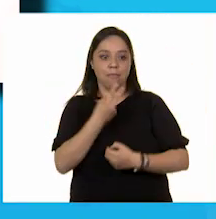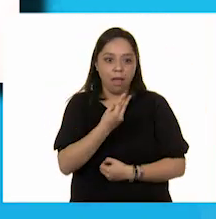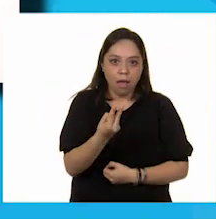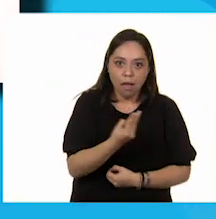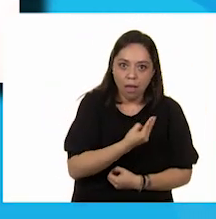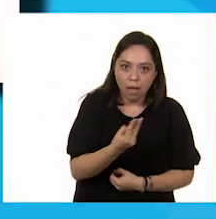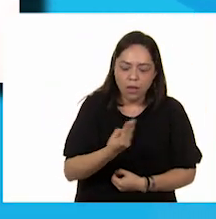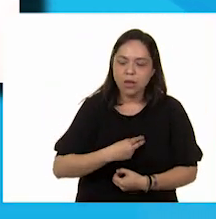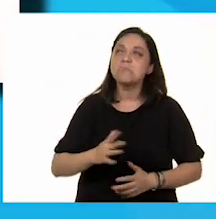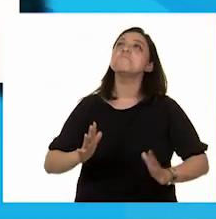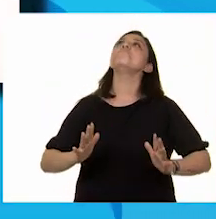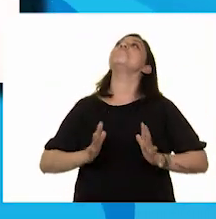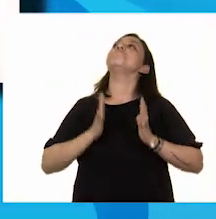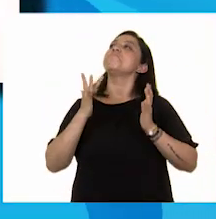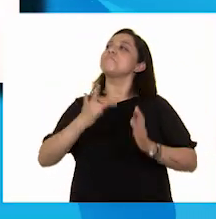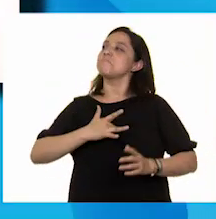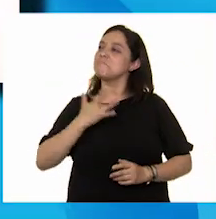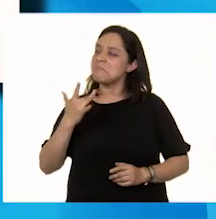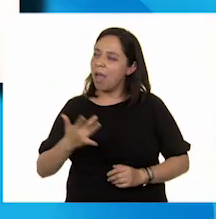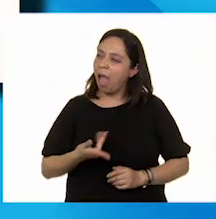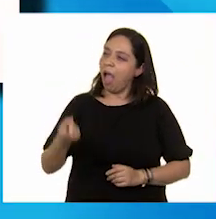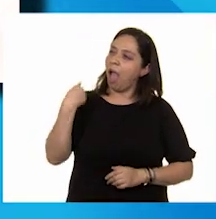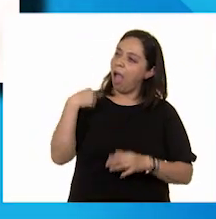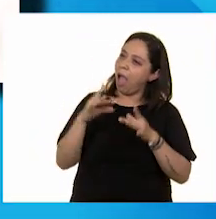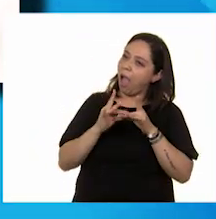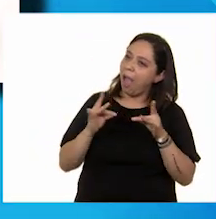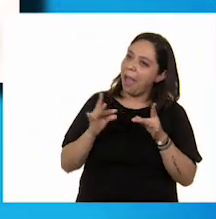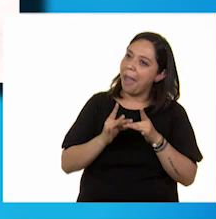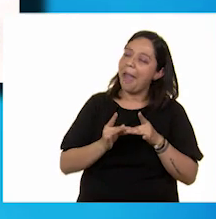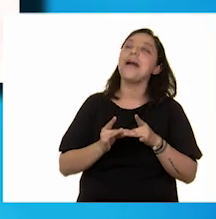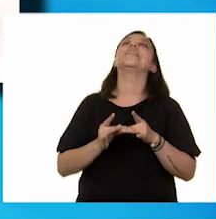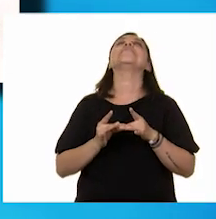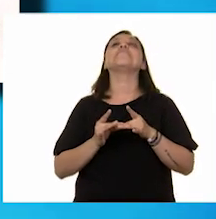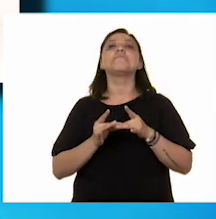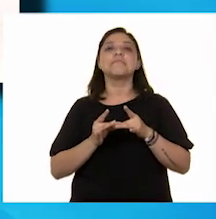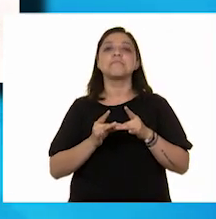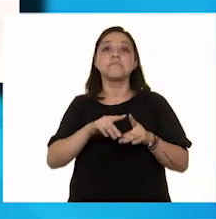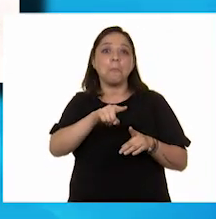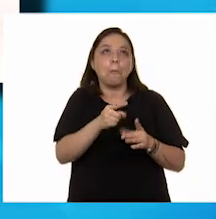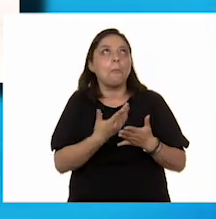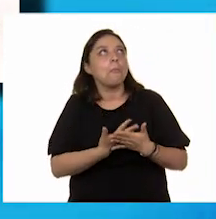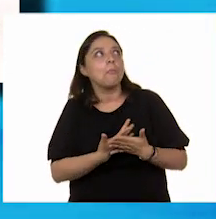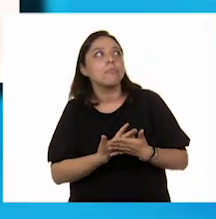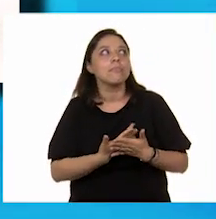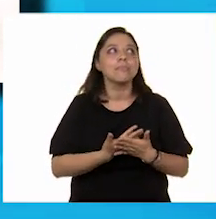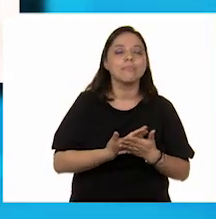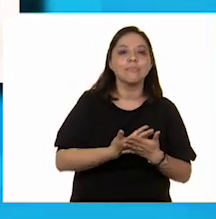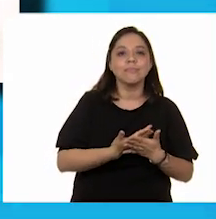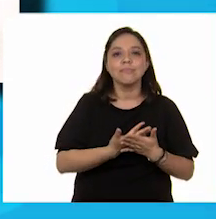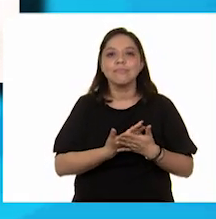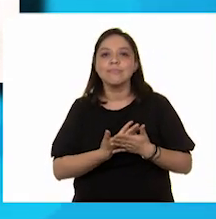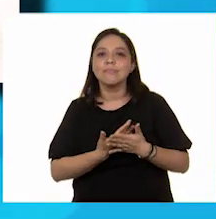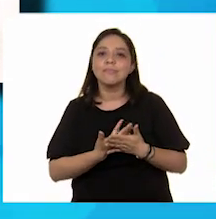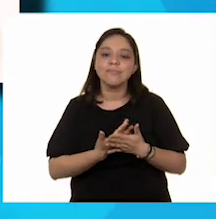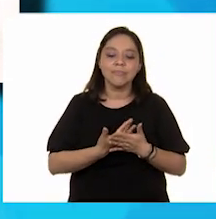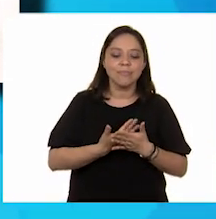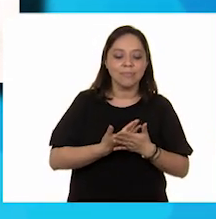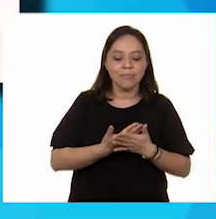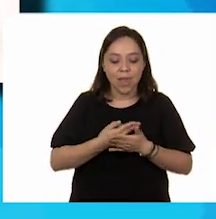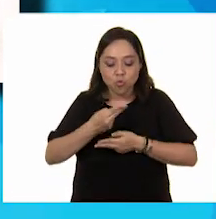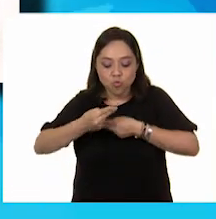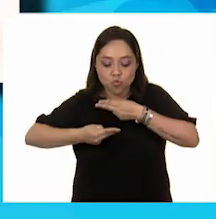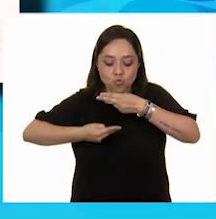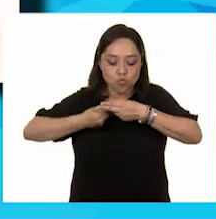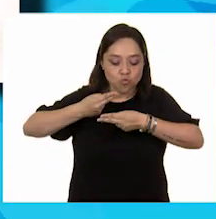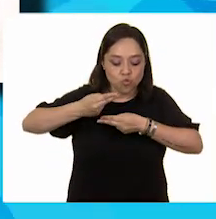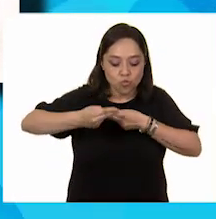completamente satisfechas con la explicación. Ahí, quietas, esperando el momento de bajar. Y